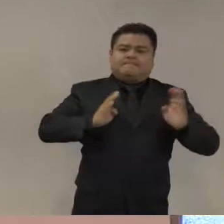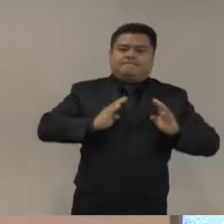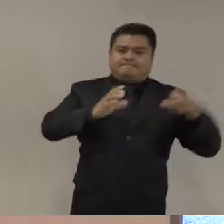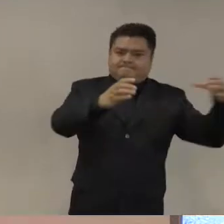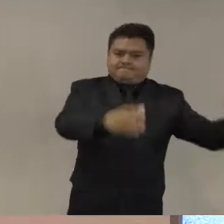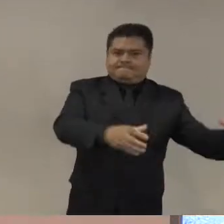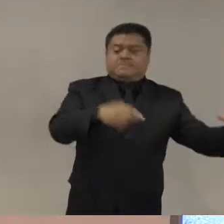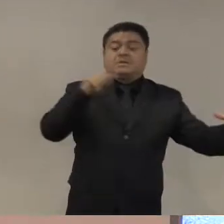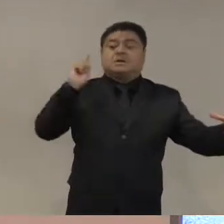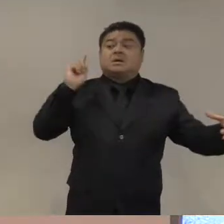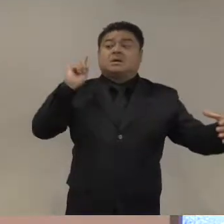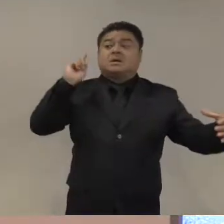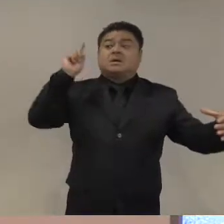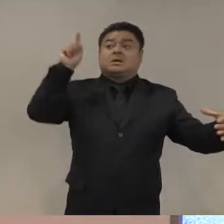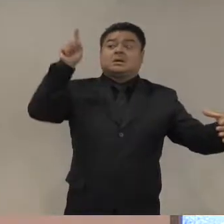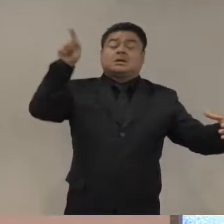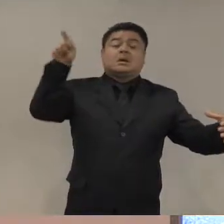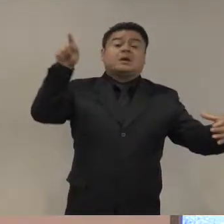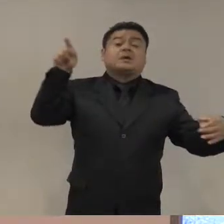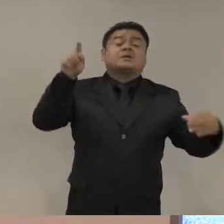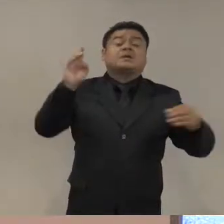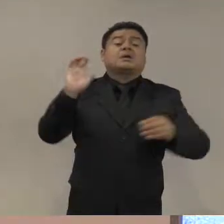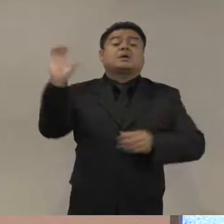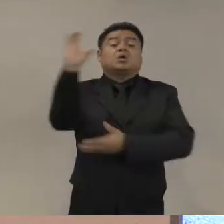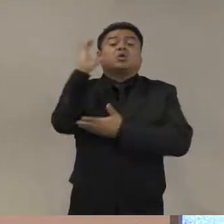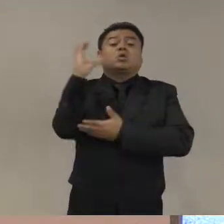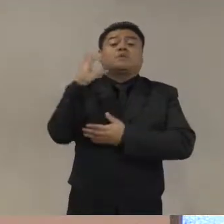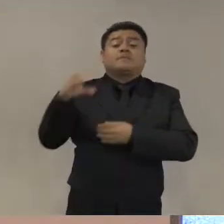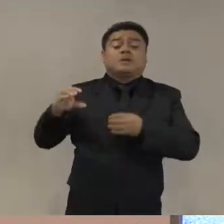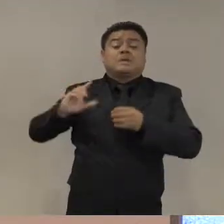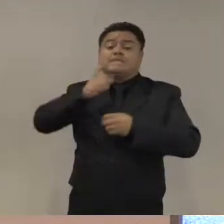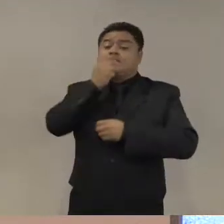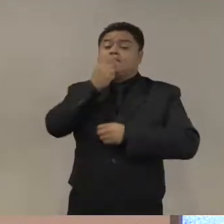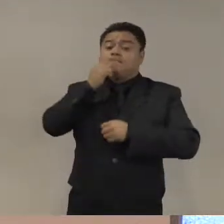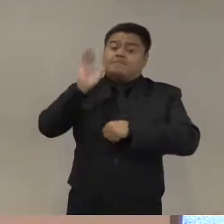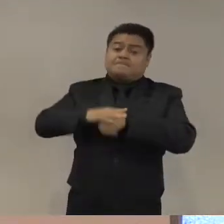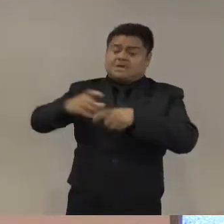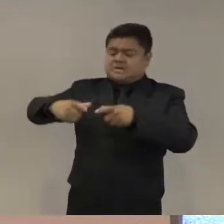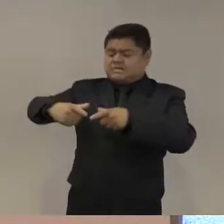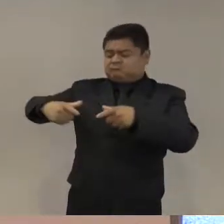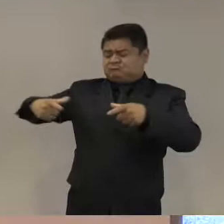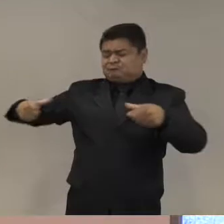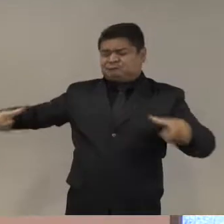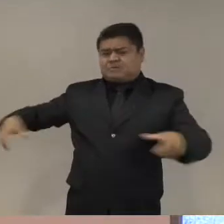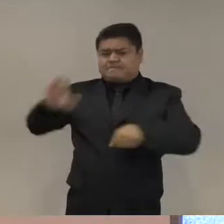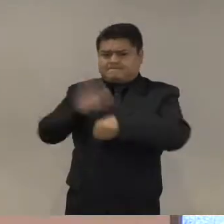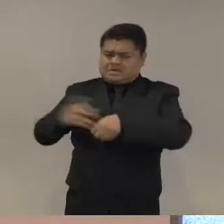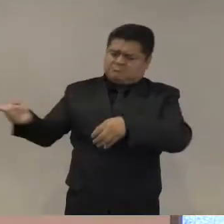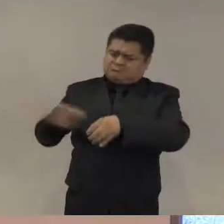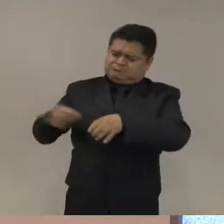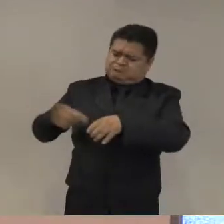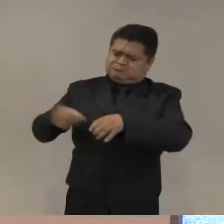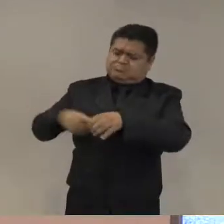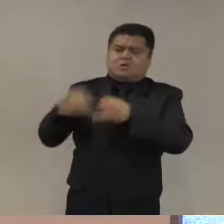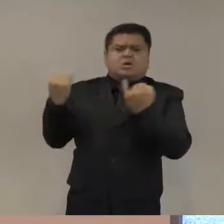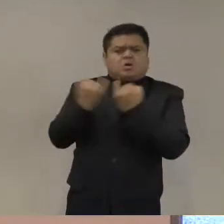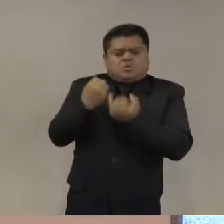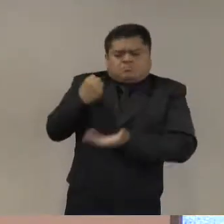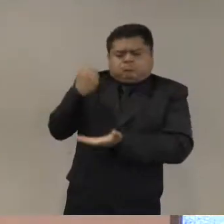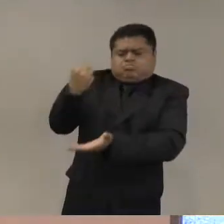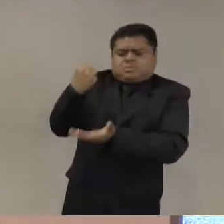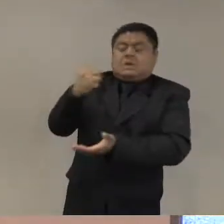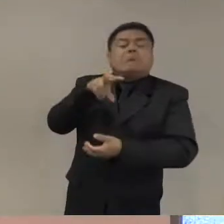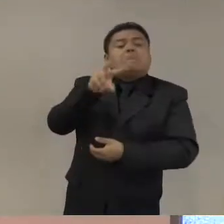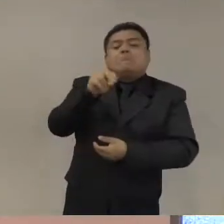de Colombia no está creciendo, ni en pie de fuerza, ni en presupuesto. Ni siquiera